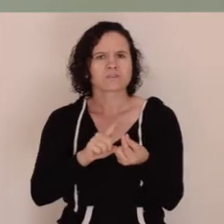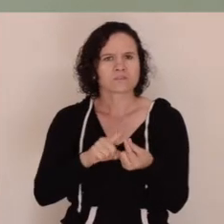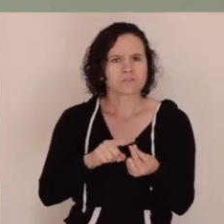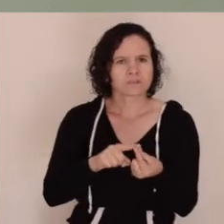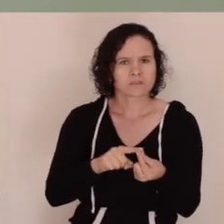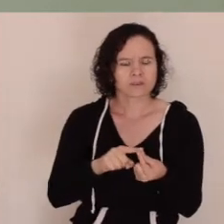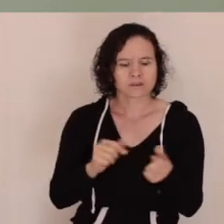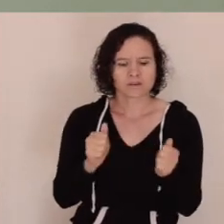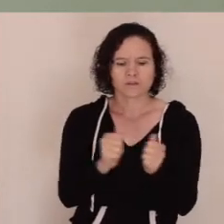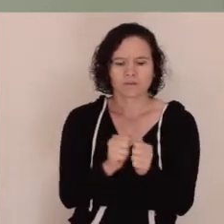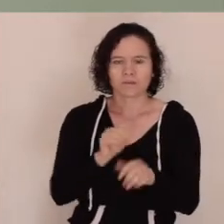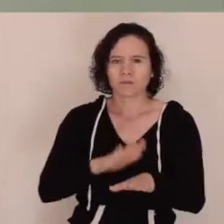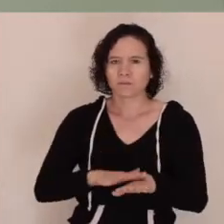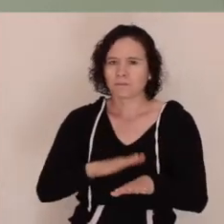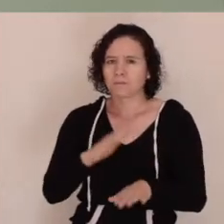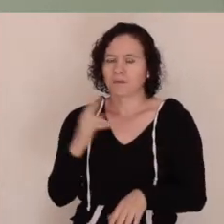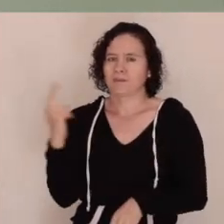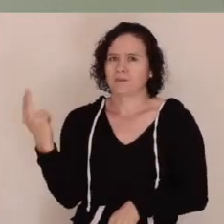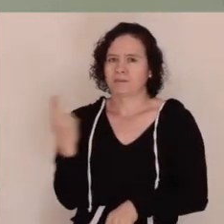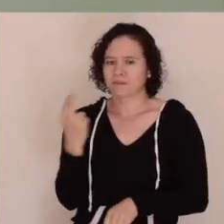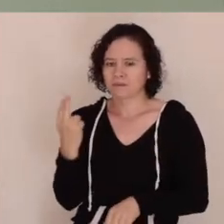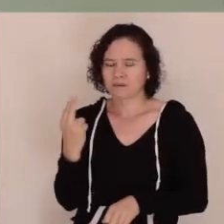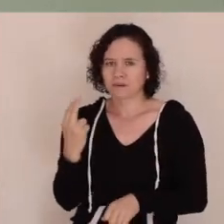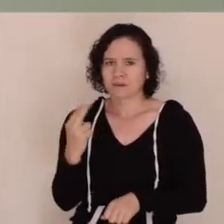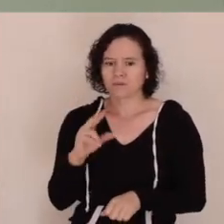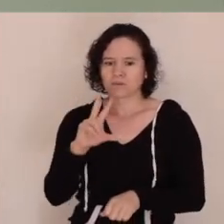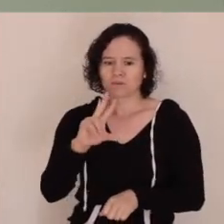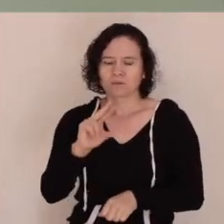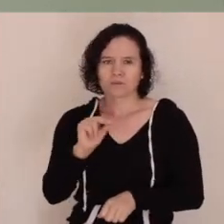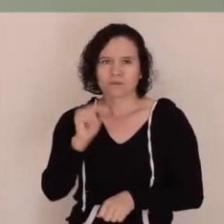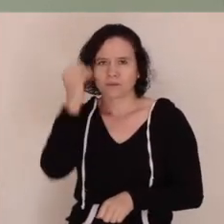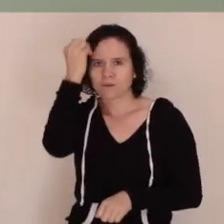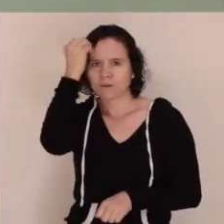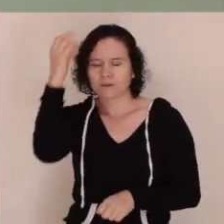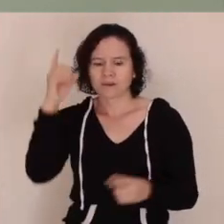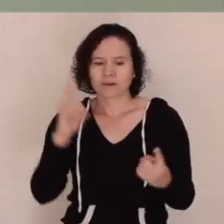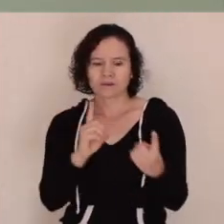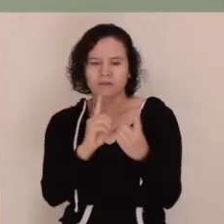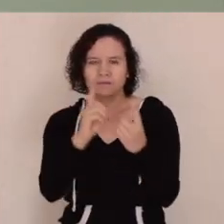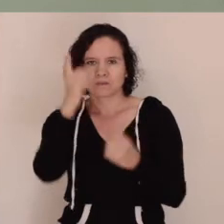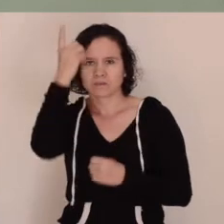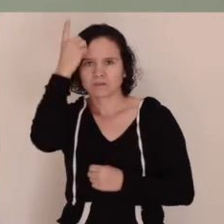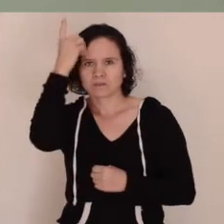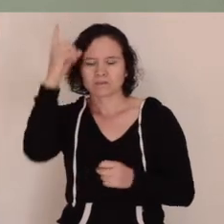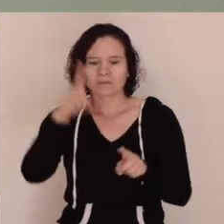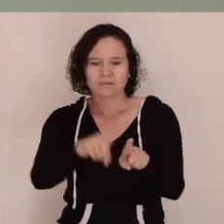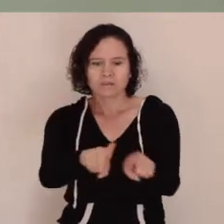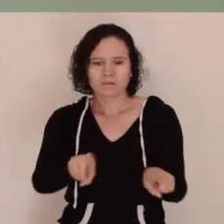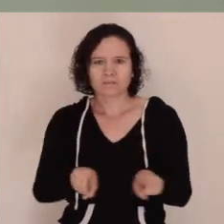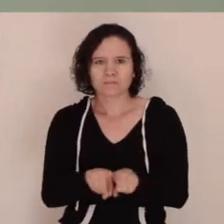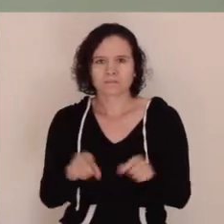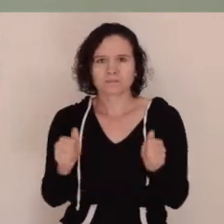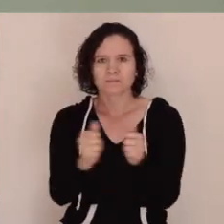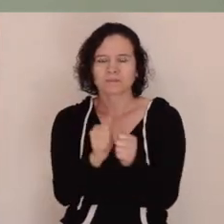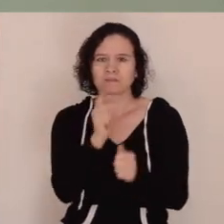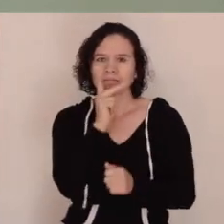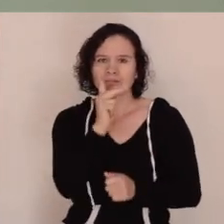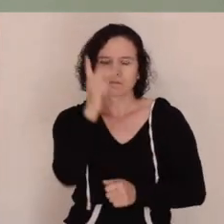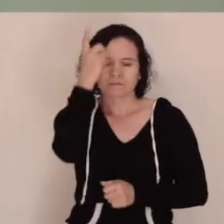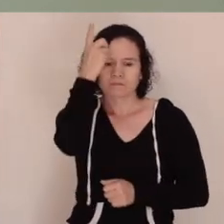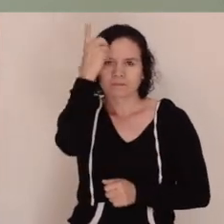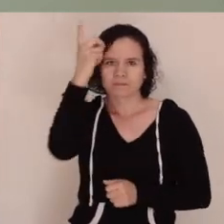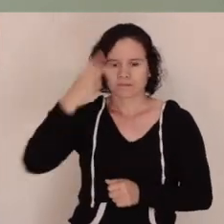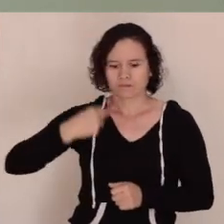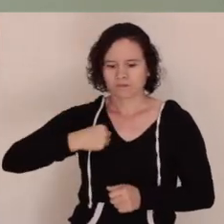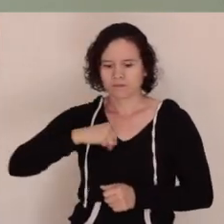necesitados. No olvidemos ese encuentro con Dios. Pero así mismo les invito a que a través de la palabra de Dios podamos